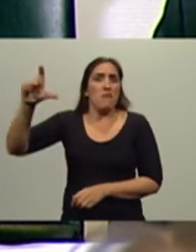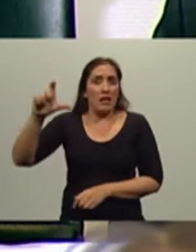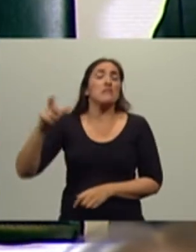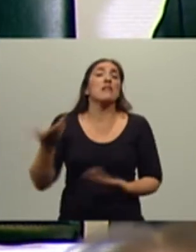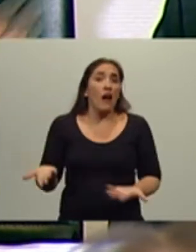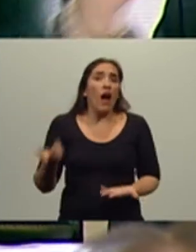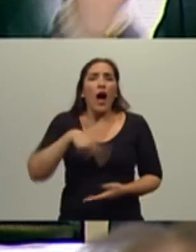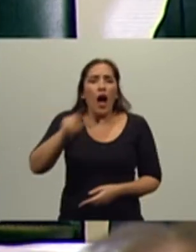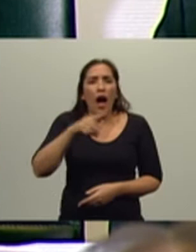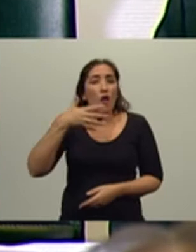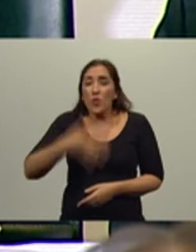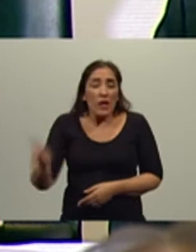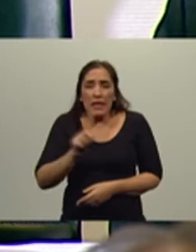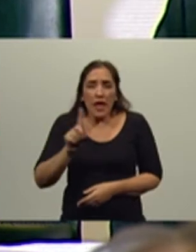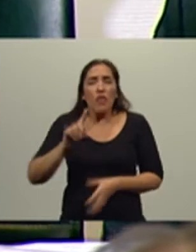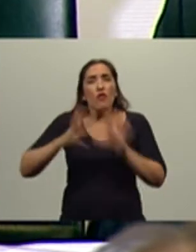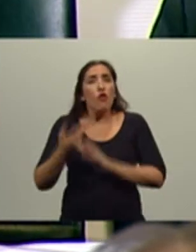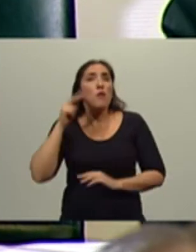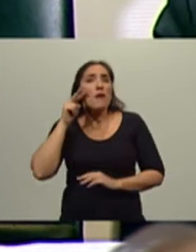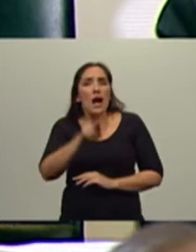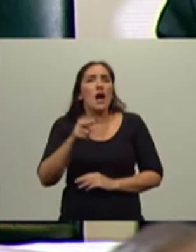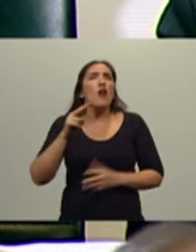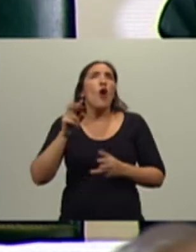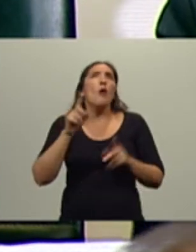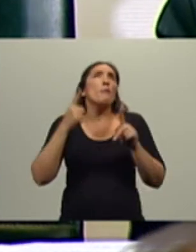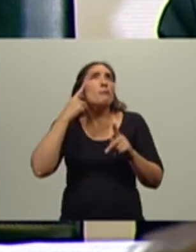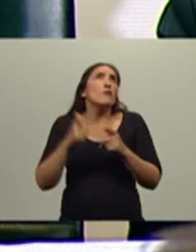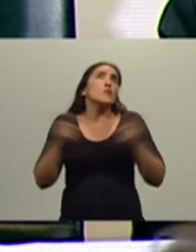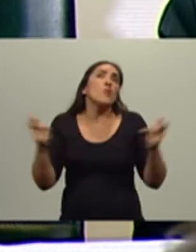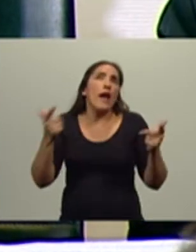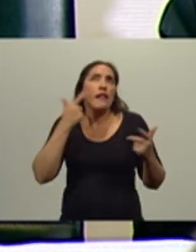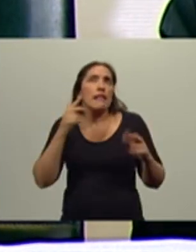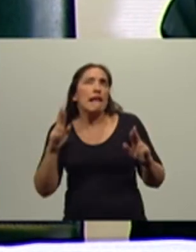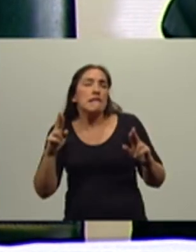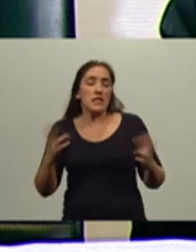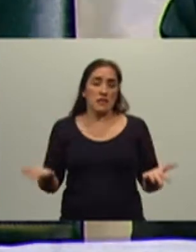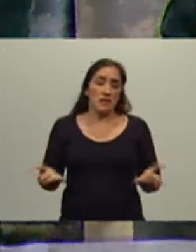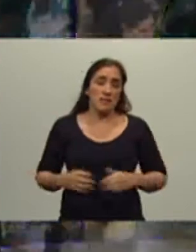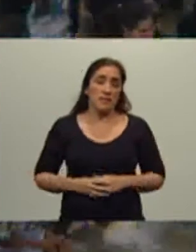razón, que les entre por lo menos por la cábala. Digo esto